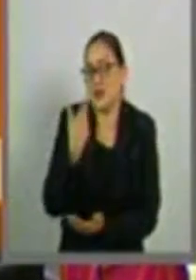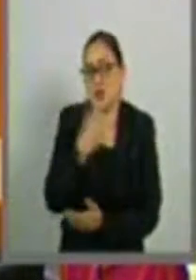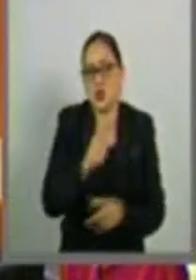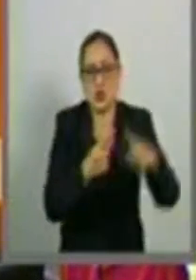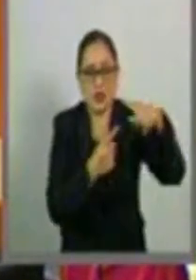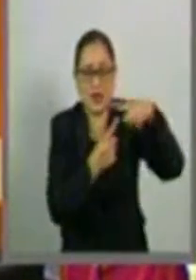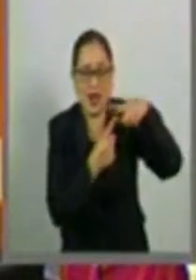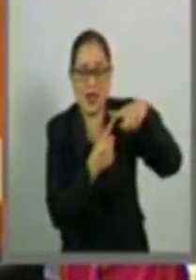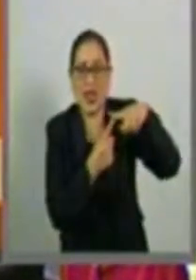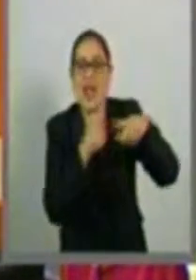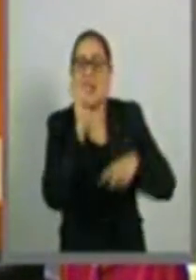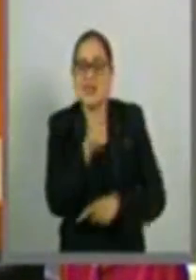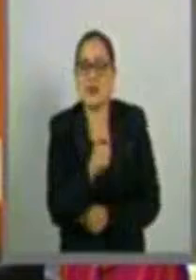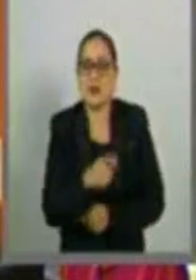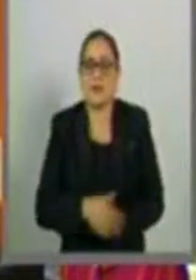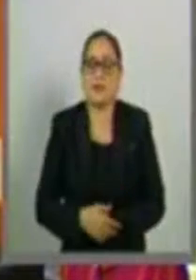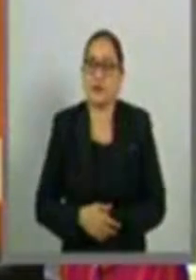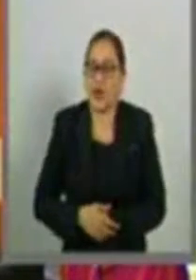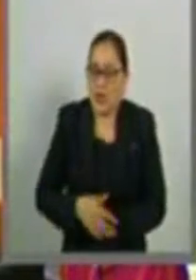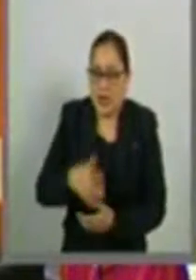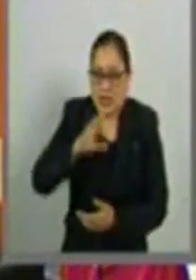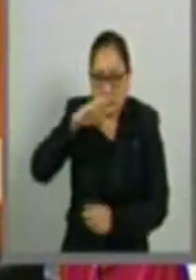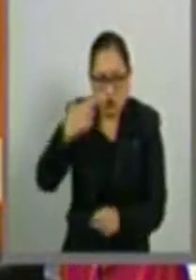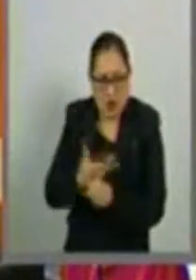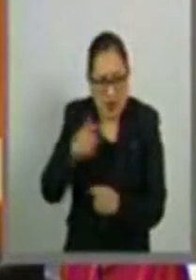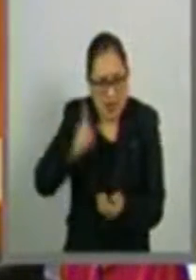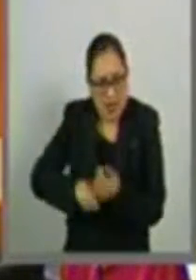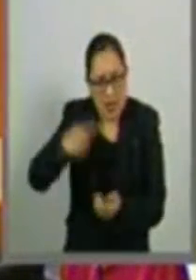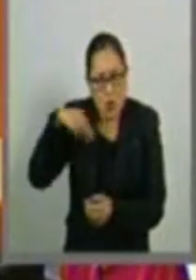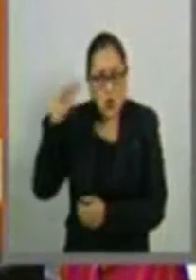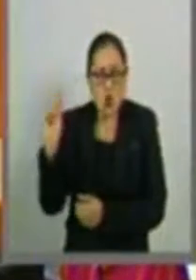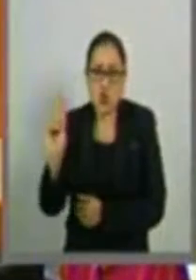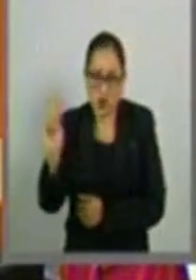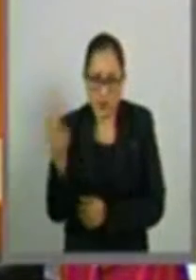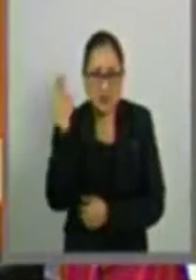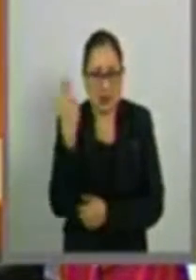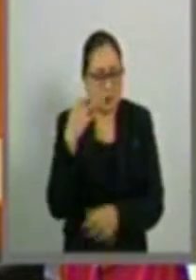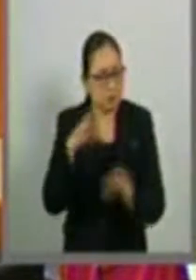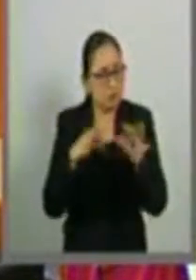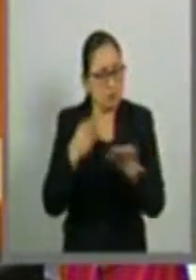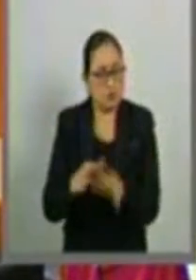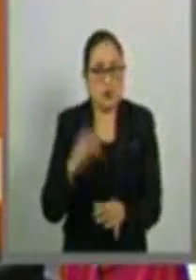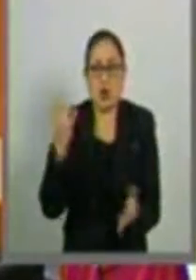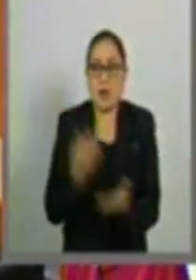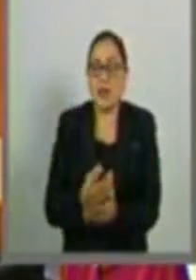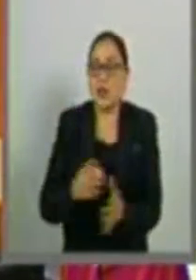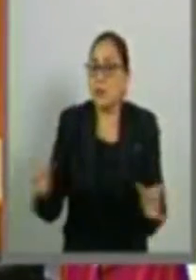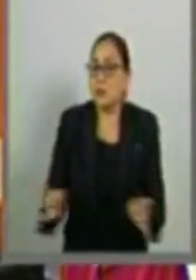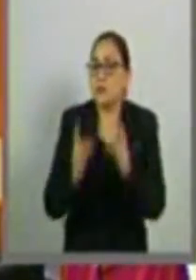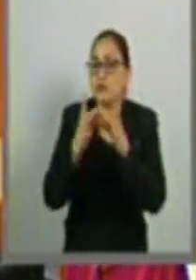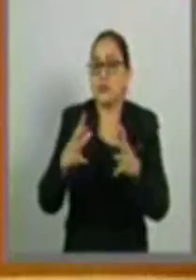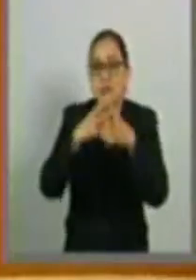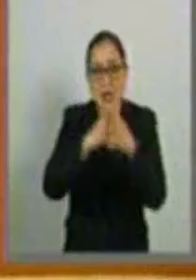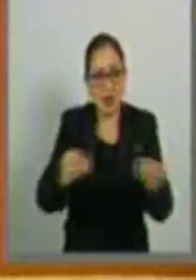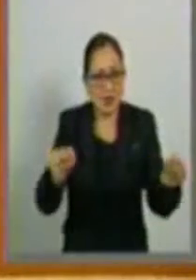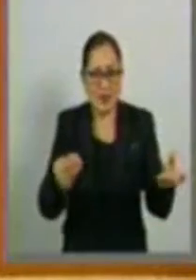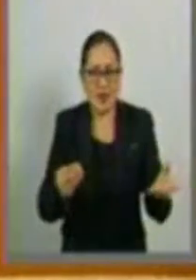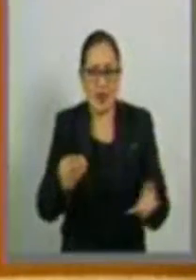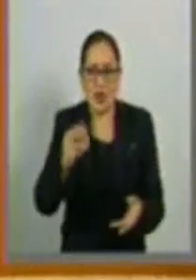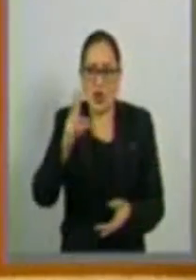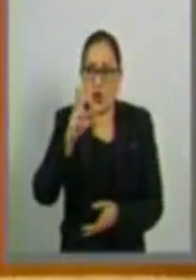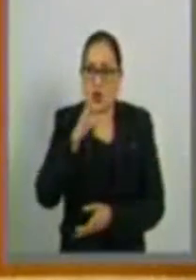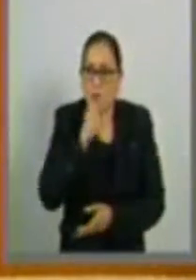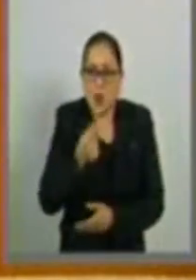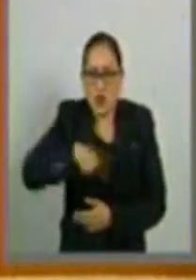cumplir con sus compromisos de estudio y que de la noche a la mañana simple y sencillamente se hayan esfumado esto no se